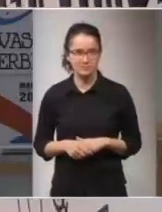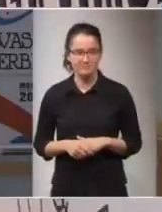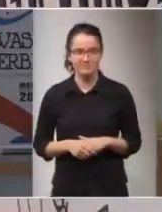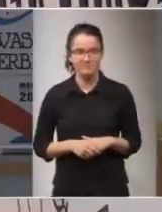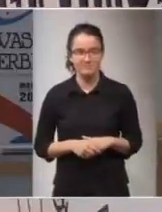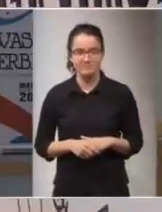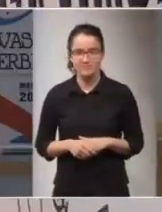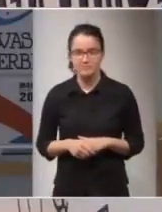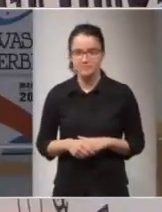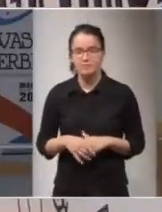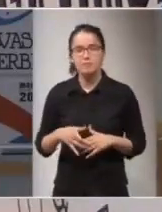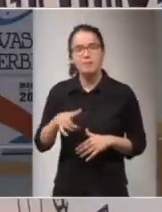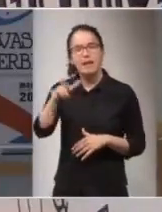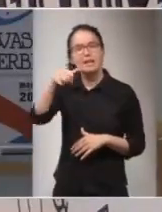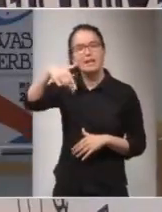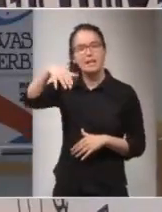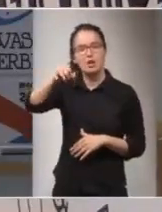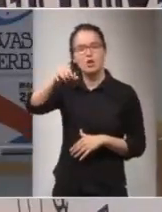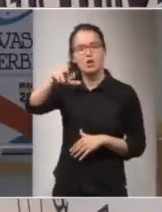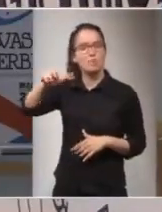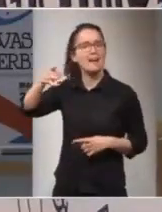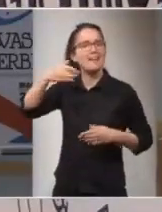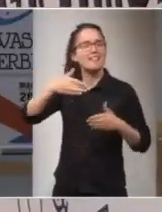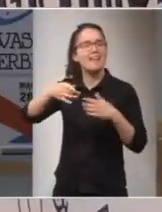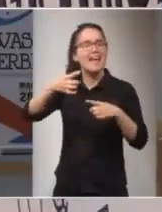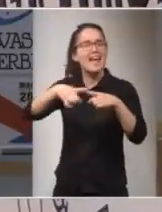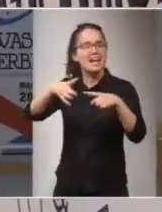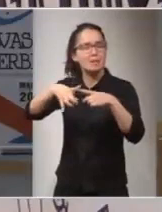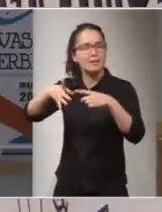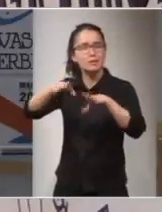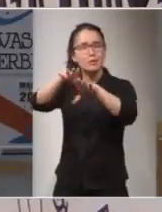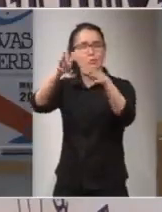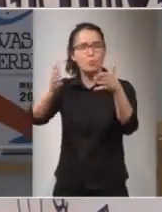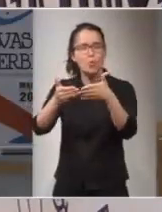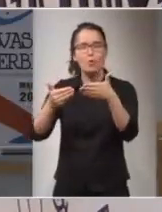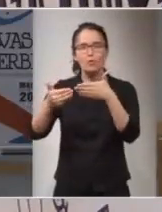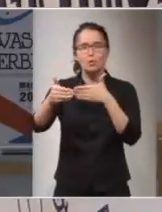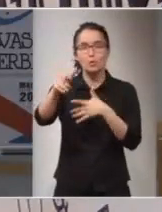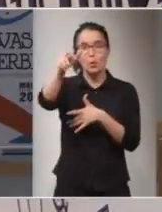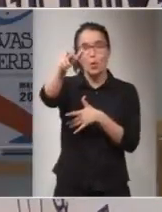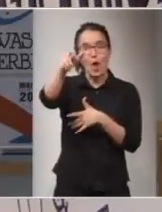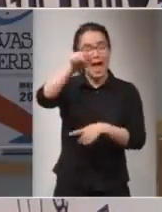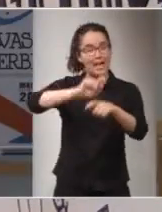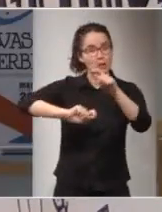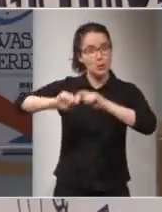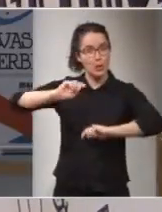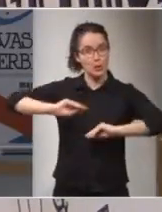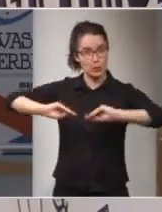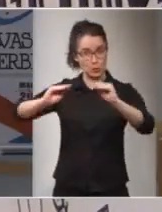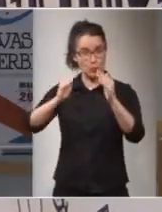Nicole ¿para ti qué elementos tendrá un futuro mundo en donde tu asociación esté